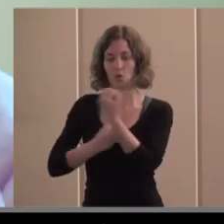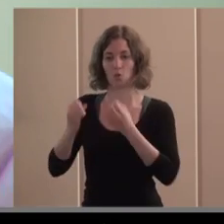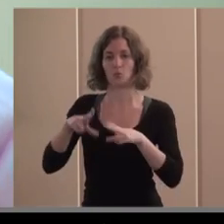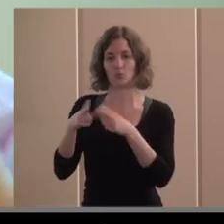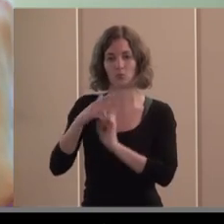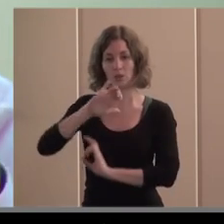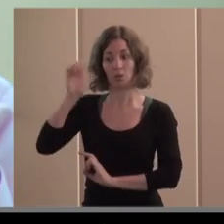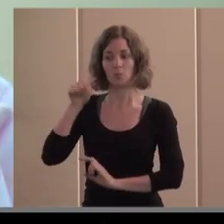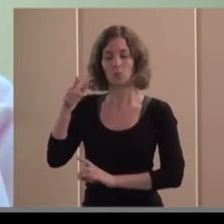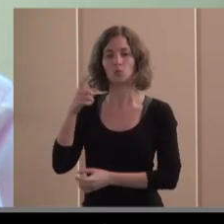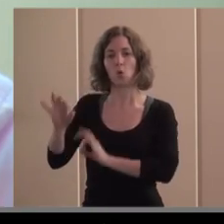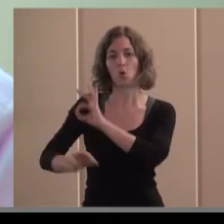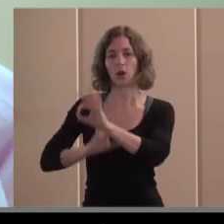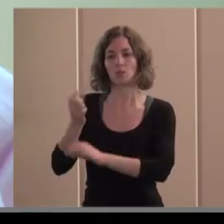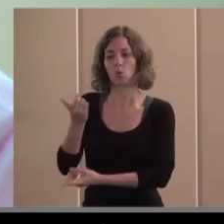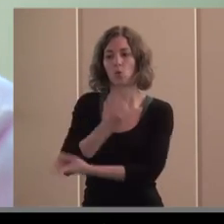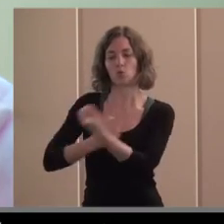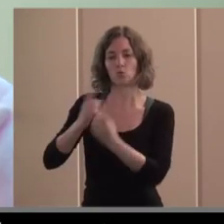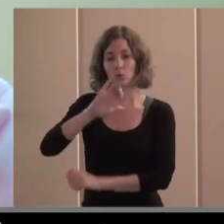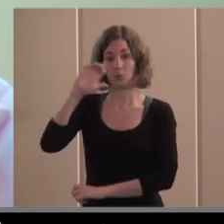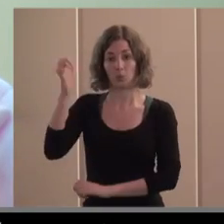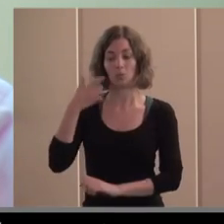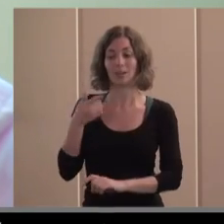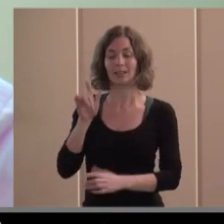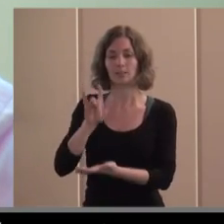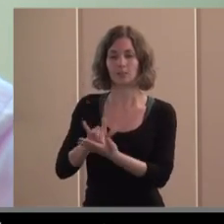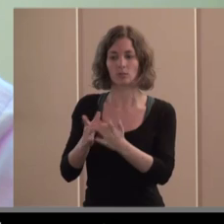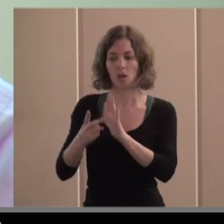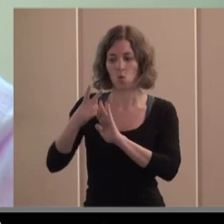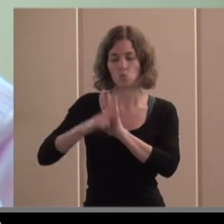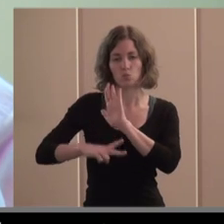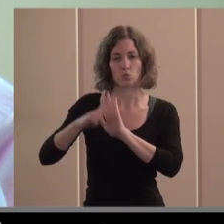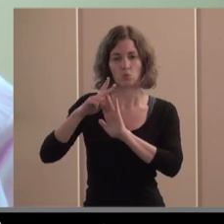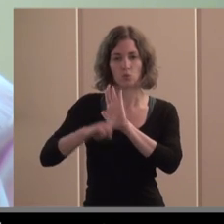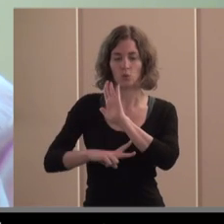Europa por donde todas las normas de carácter